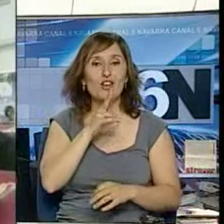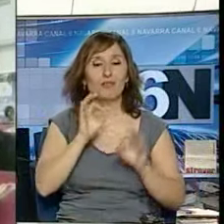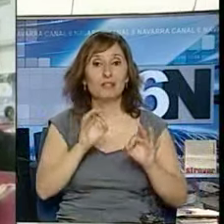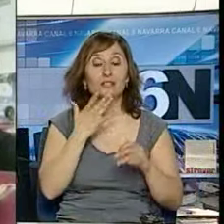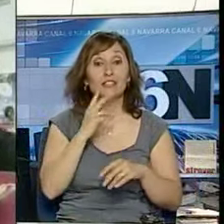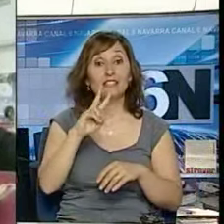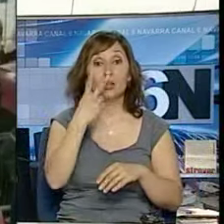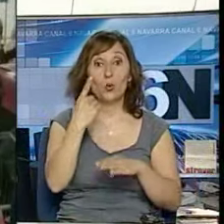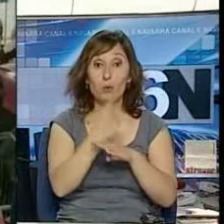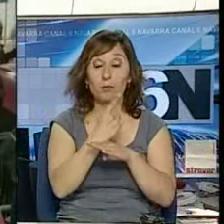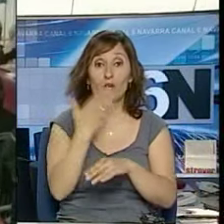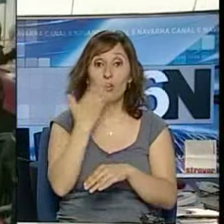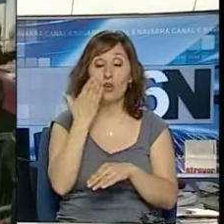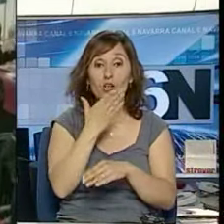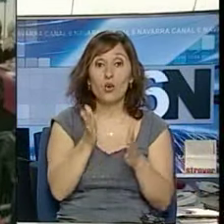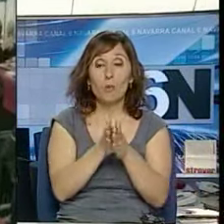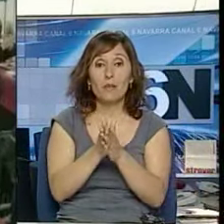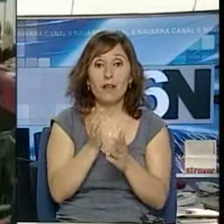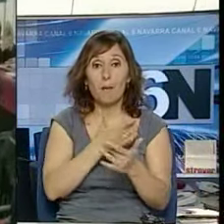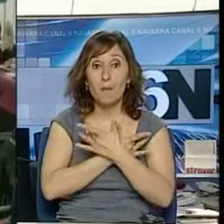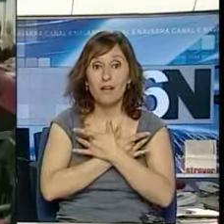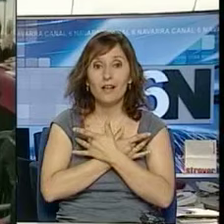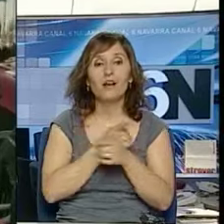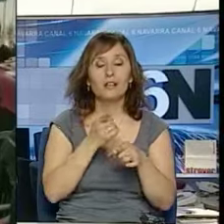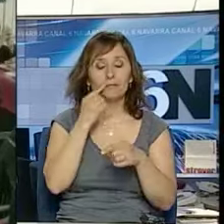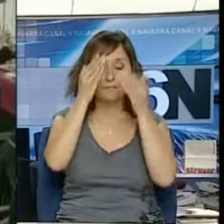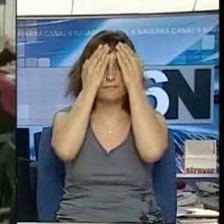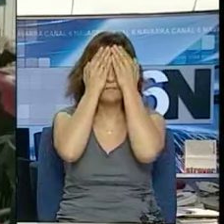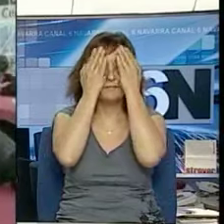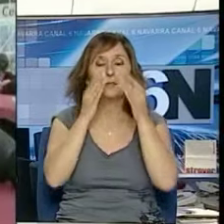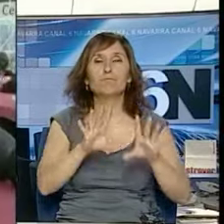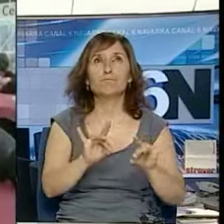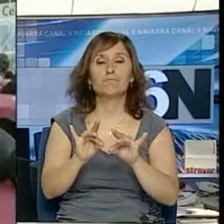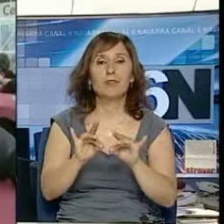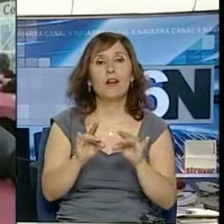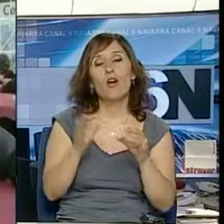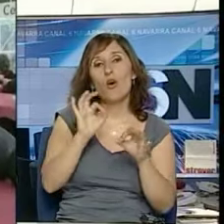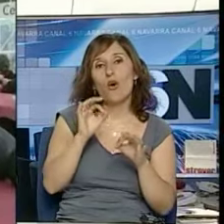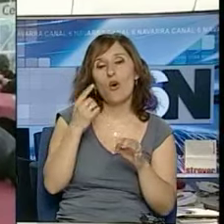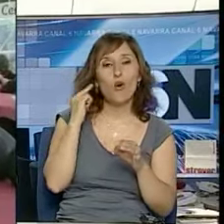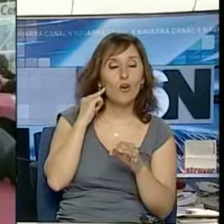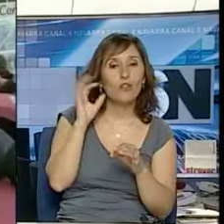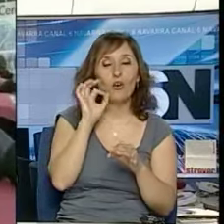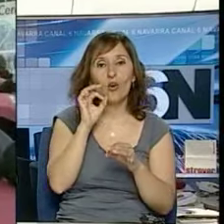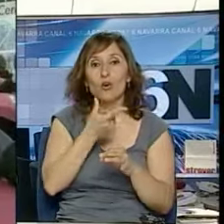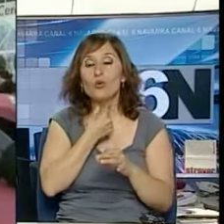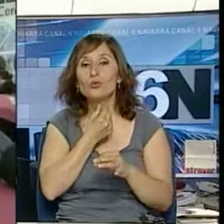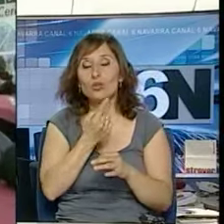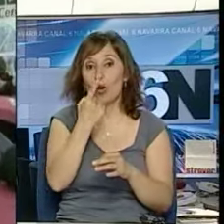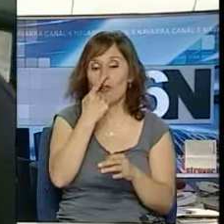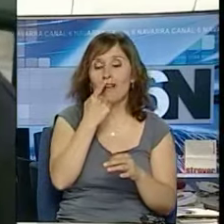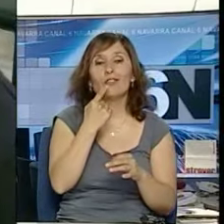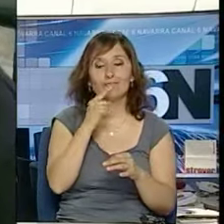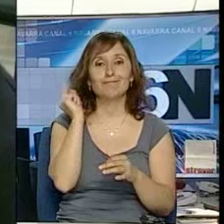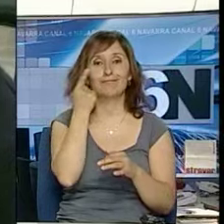segundo de primaria del Colegio Compañía de María las han sabido reconocer a través del tacto, del oído, del gusto y del olfato.